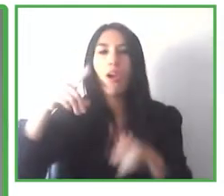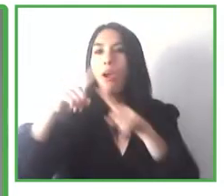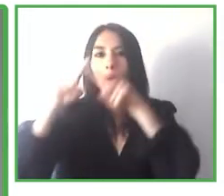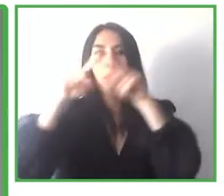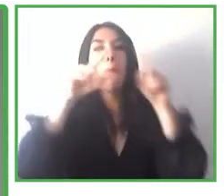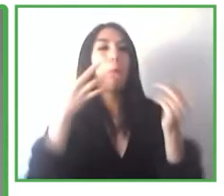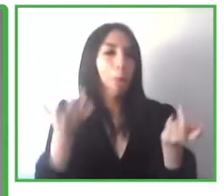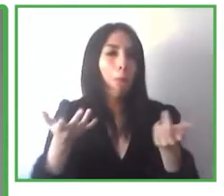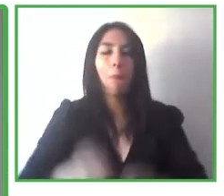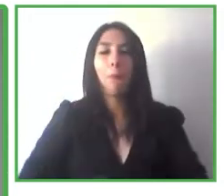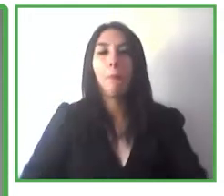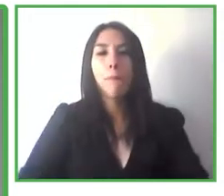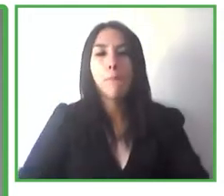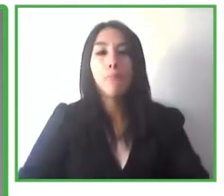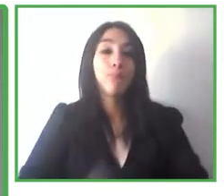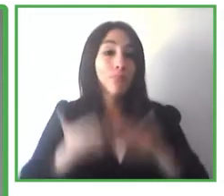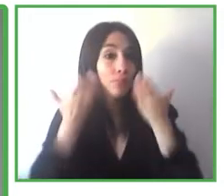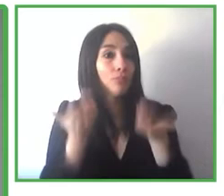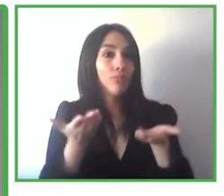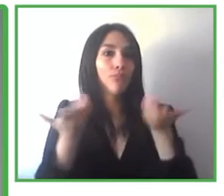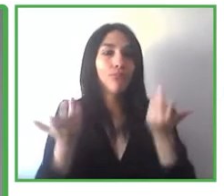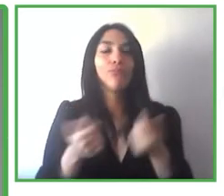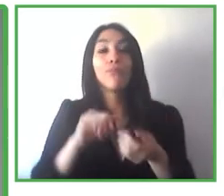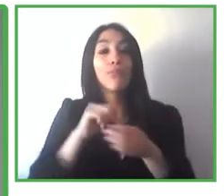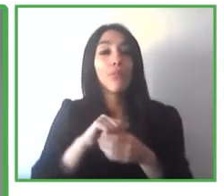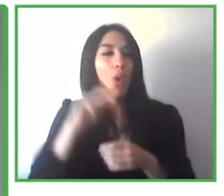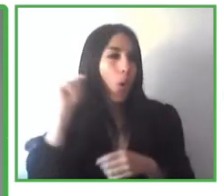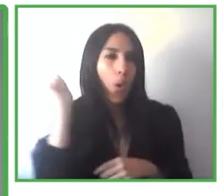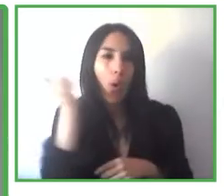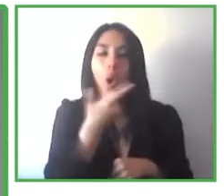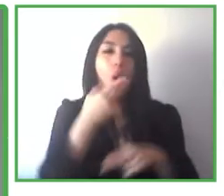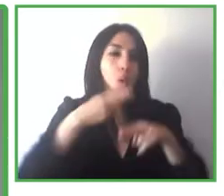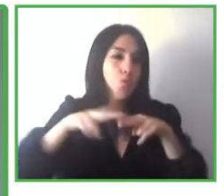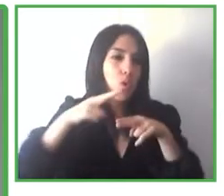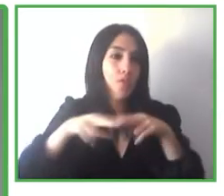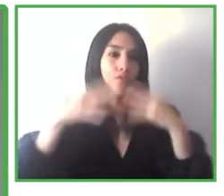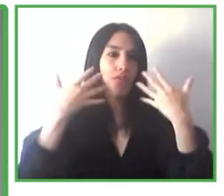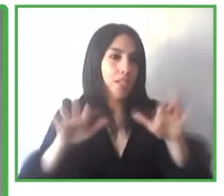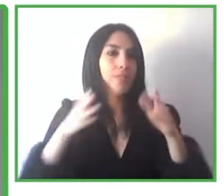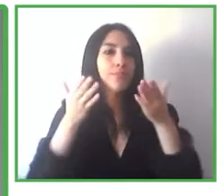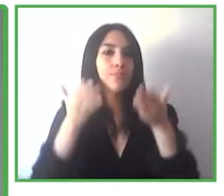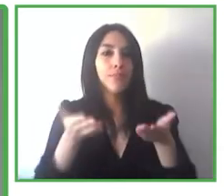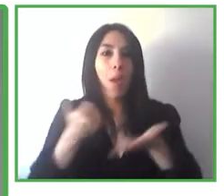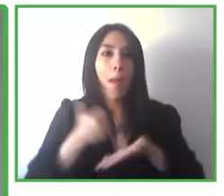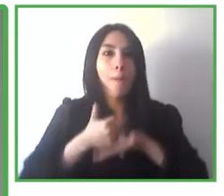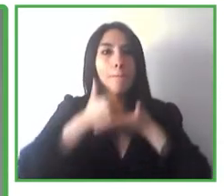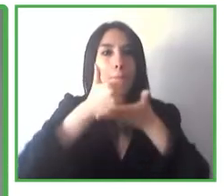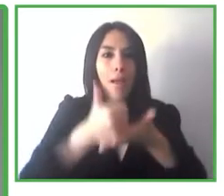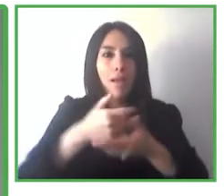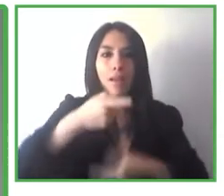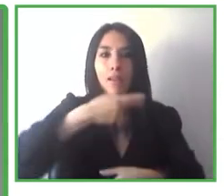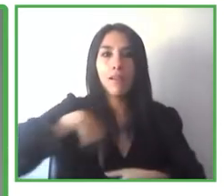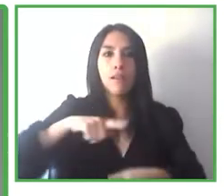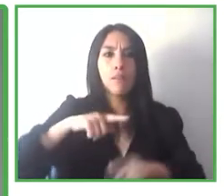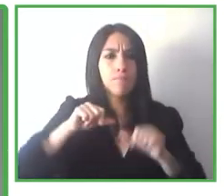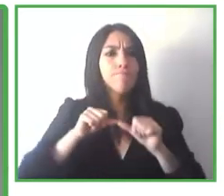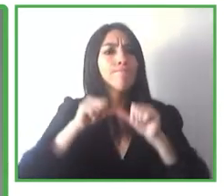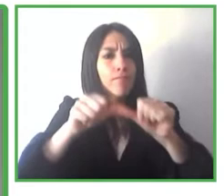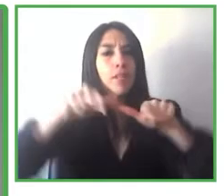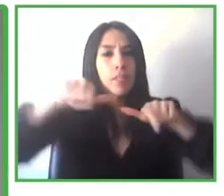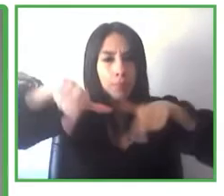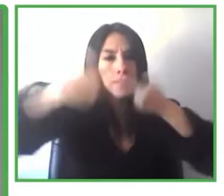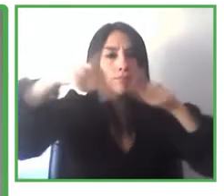mismo, ¿no? Que han resultado claves para poder mantener esas comunicaciones tanto en el ámbito familiar como en el ámbito